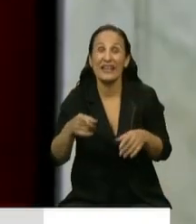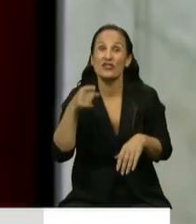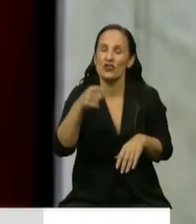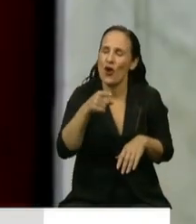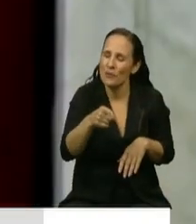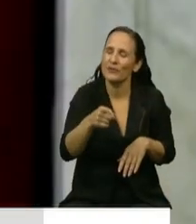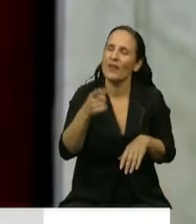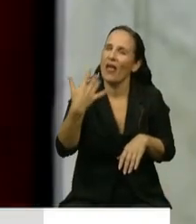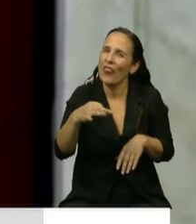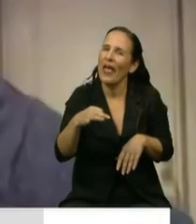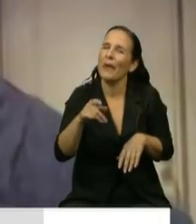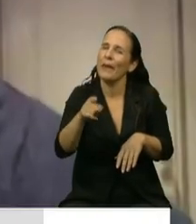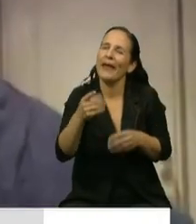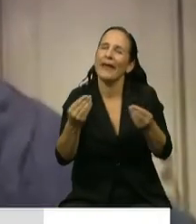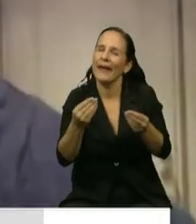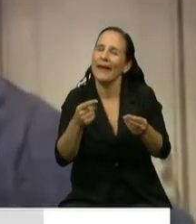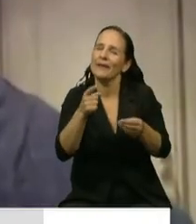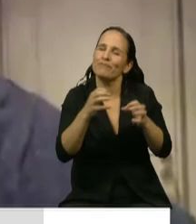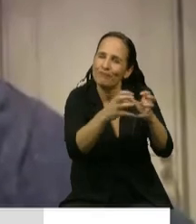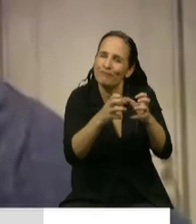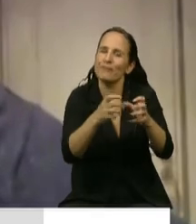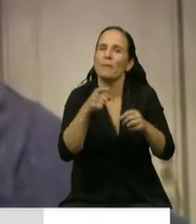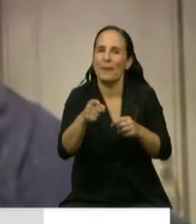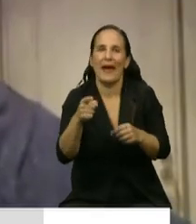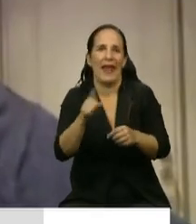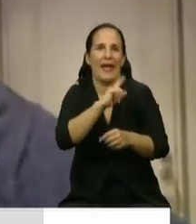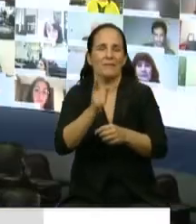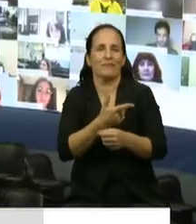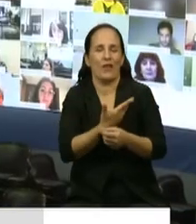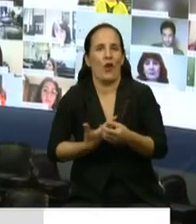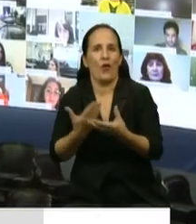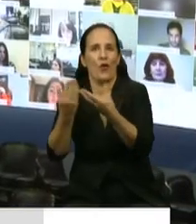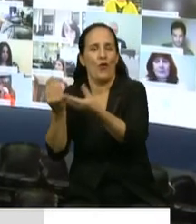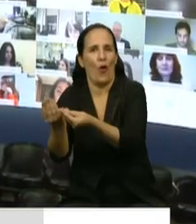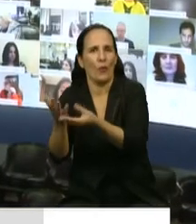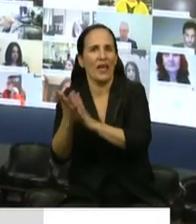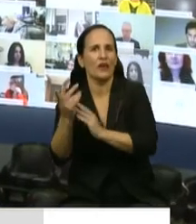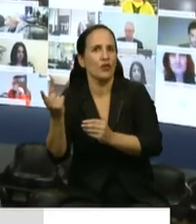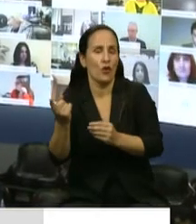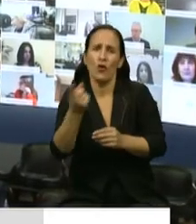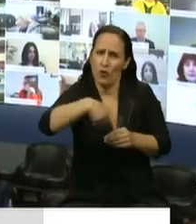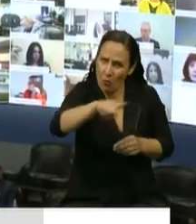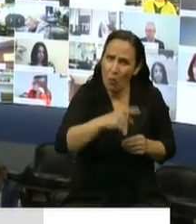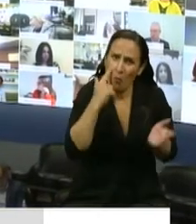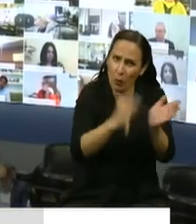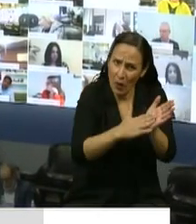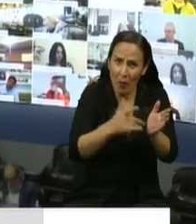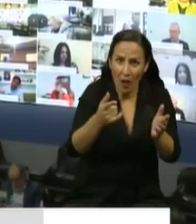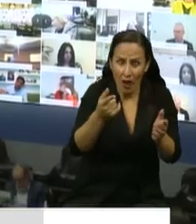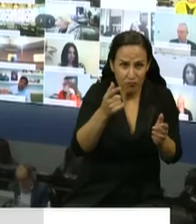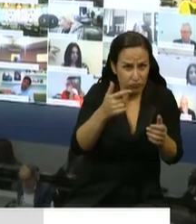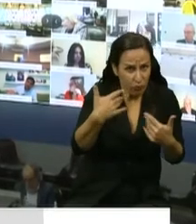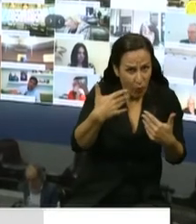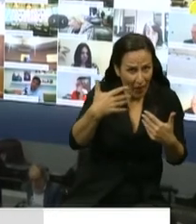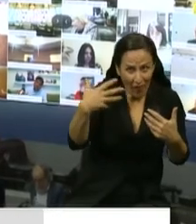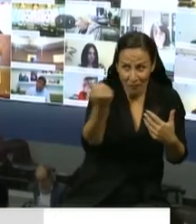herramientas que el Gobierno necesita. Tenemos que poner en funcionamiento al Congreso. Esta es una prueba que lo puede hacer. Y la verdad, me